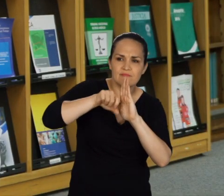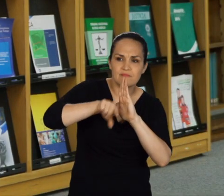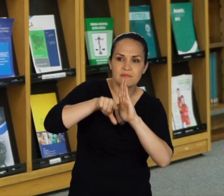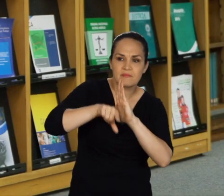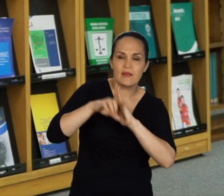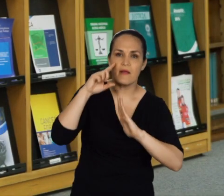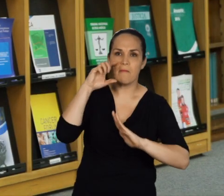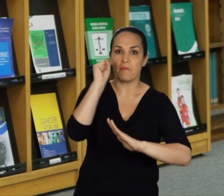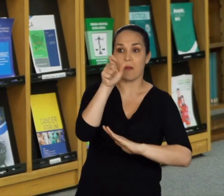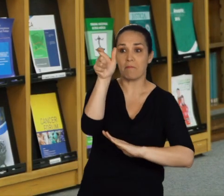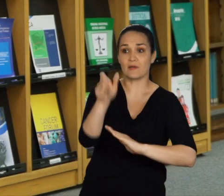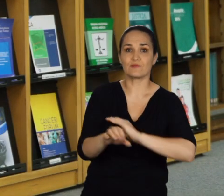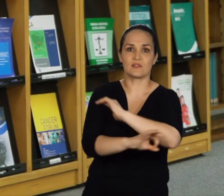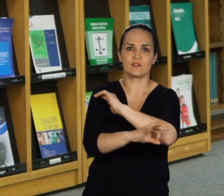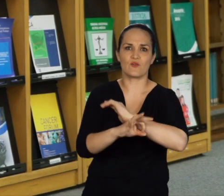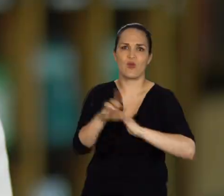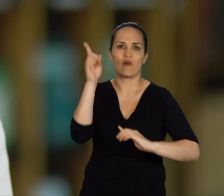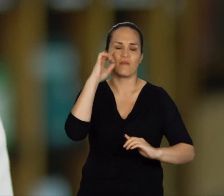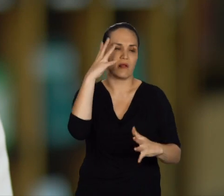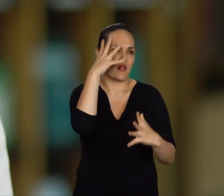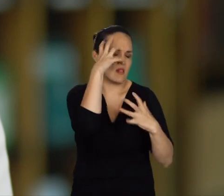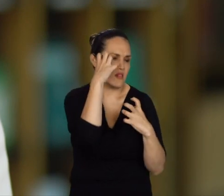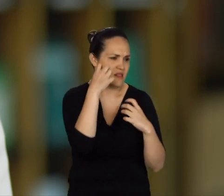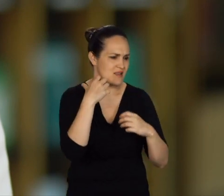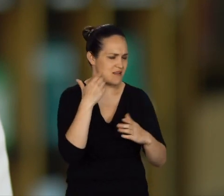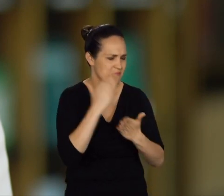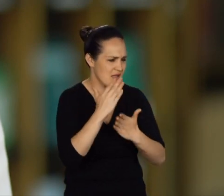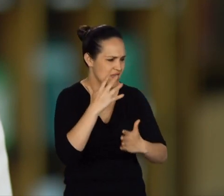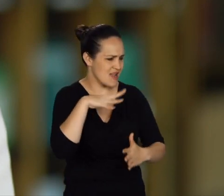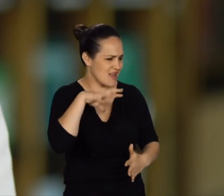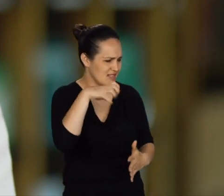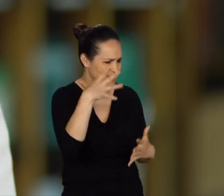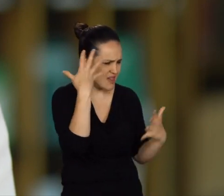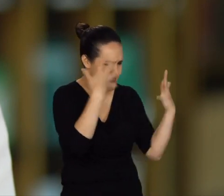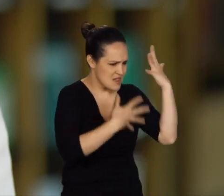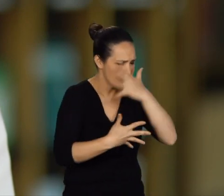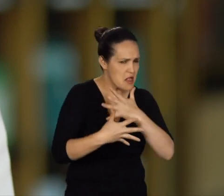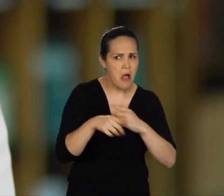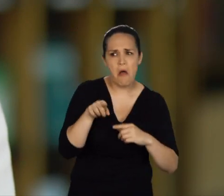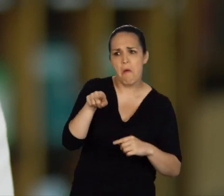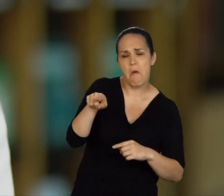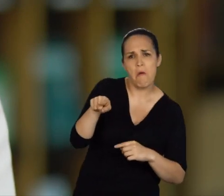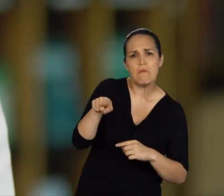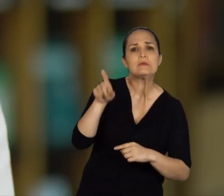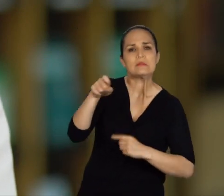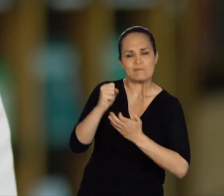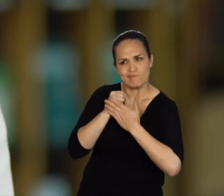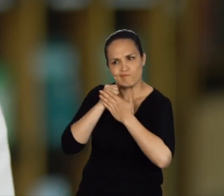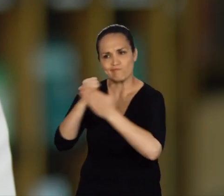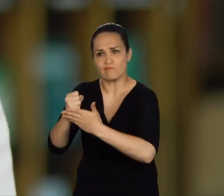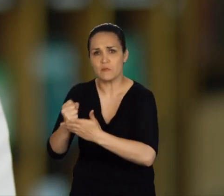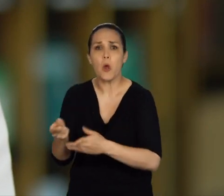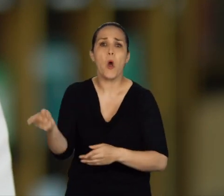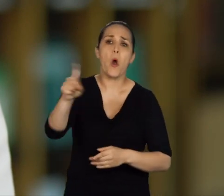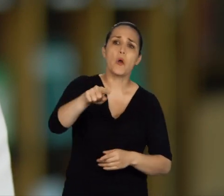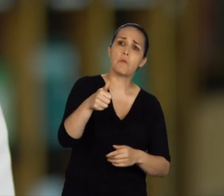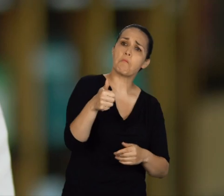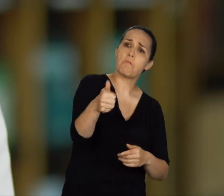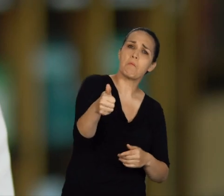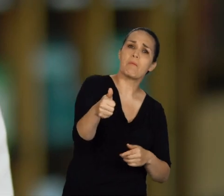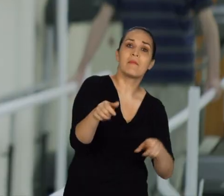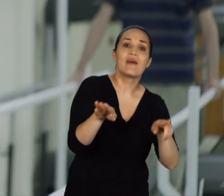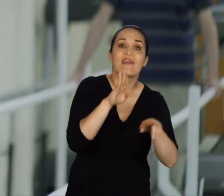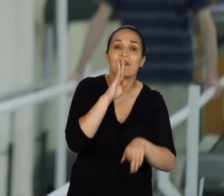acompañamiento por psicología o psiquiatría, porque su parte emocional está afectada, hay otros pacientes donde vemos que no presentan ninguna